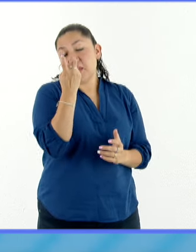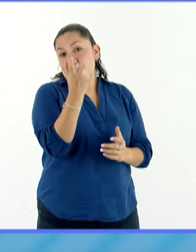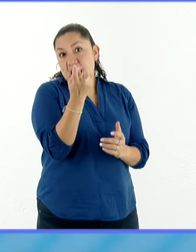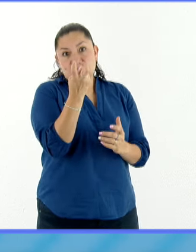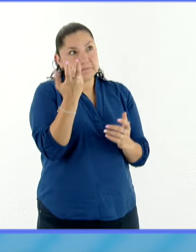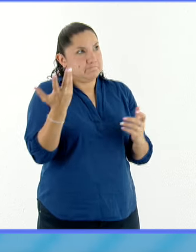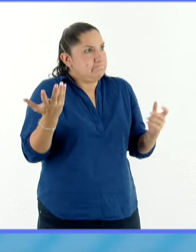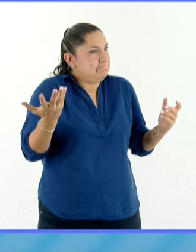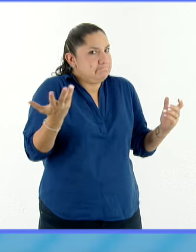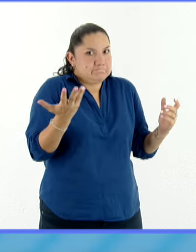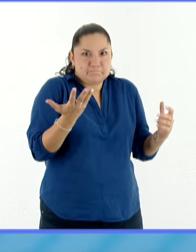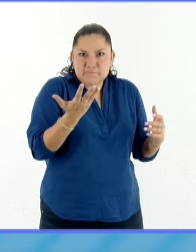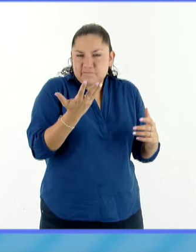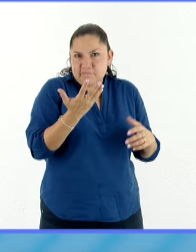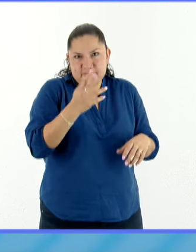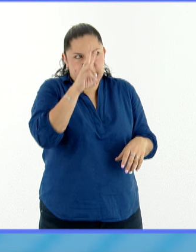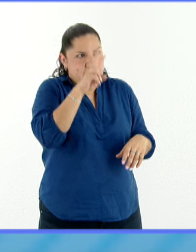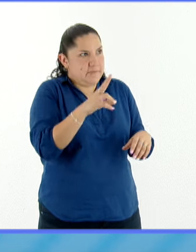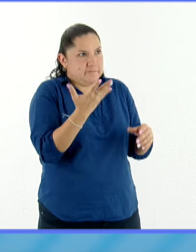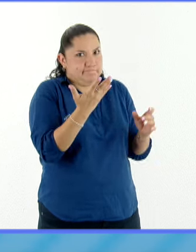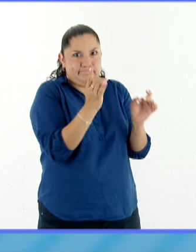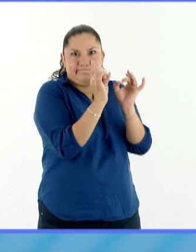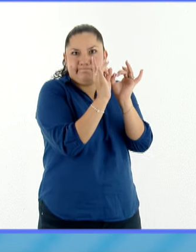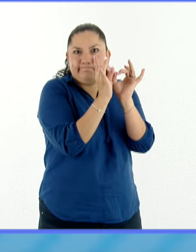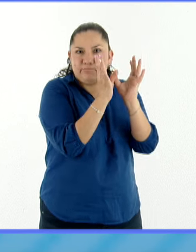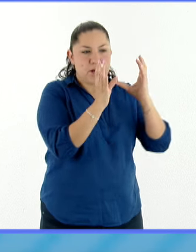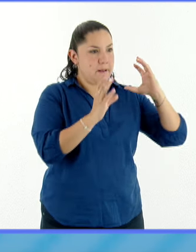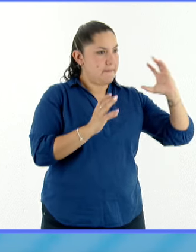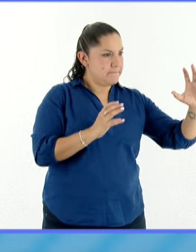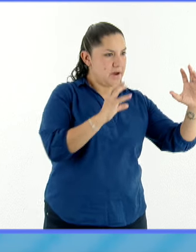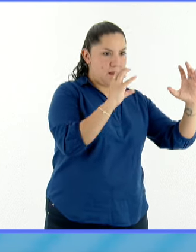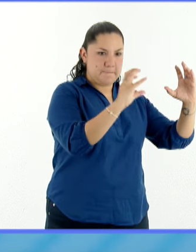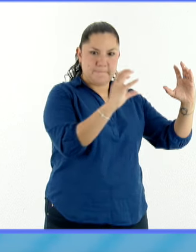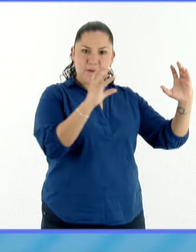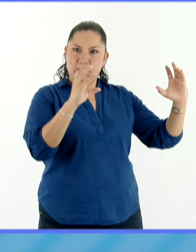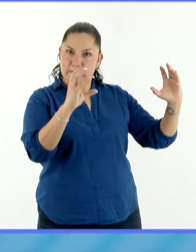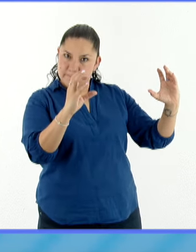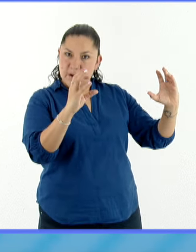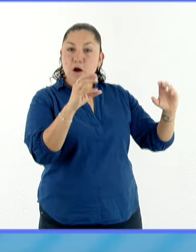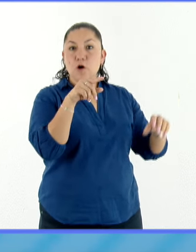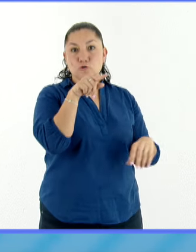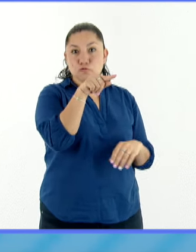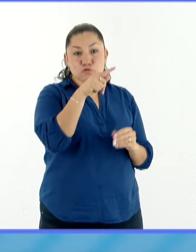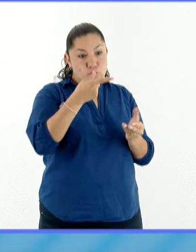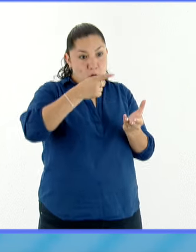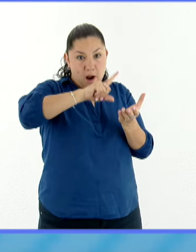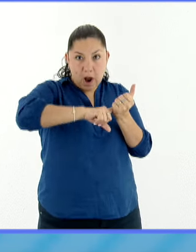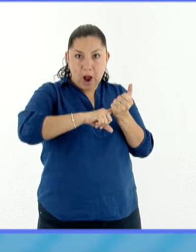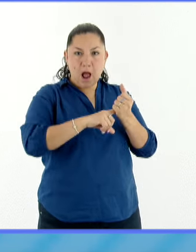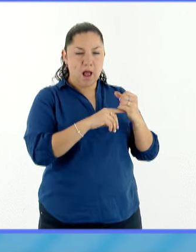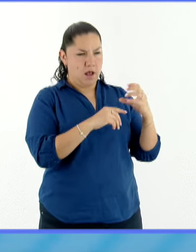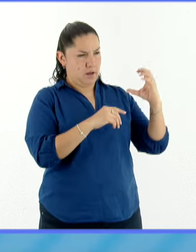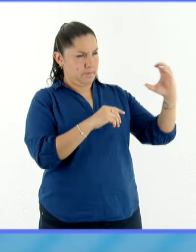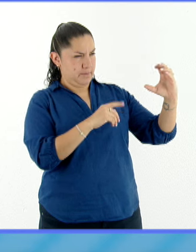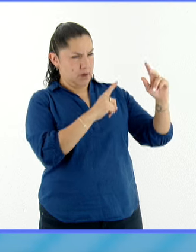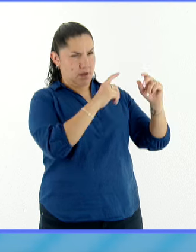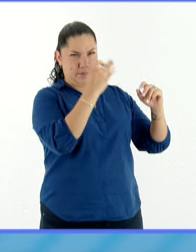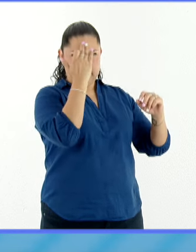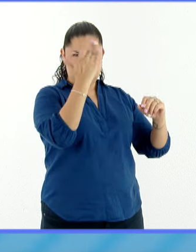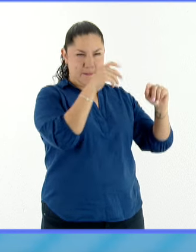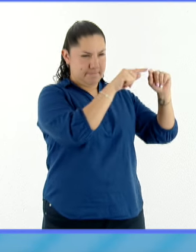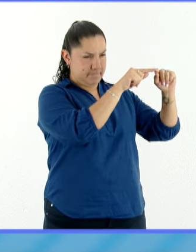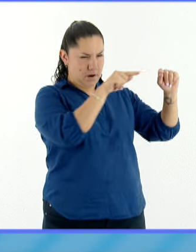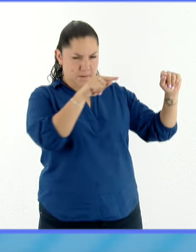los tamaños angulares o relativos del Sol y la Luna son muy parecidos, pero no son idénticos. Entonces,